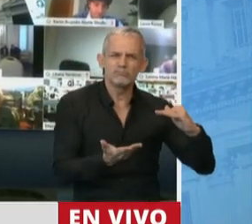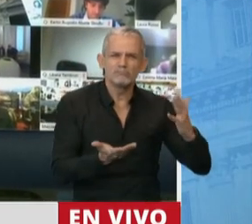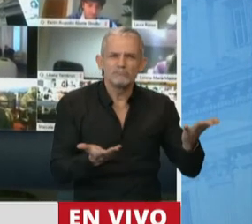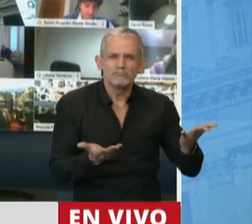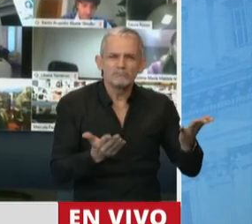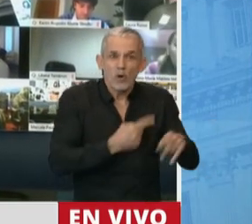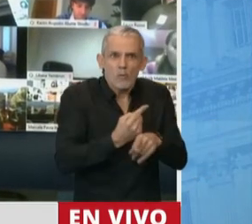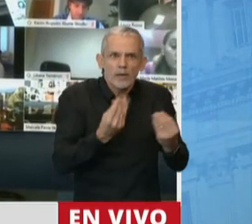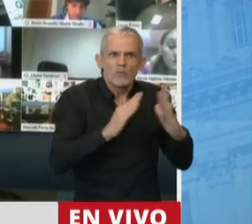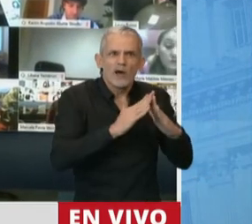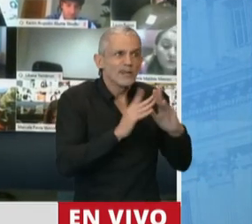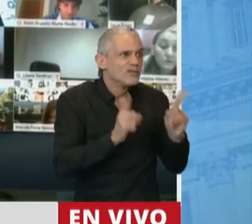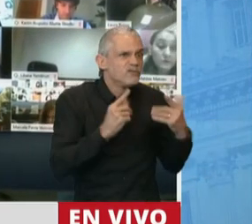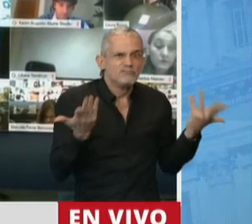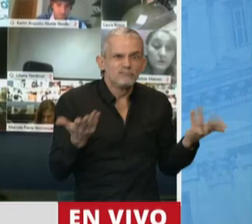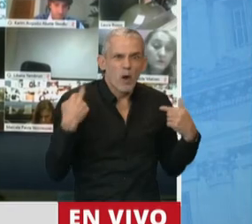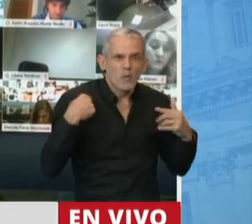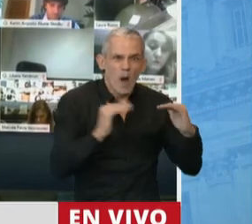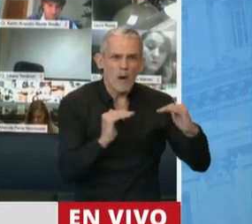redondeando. Sí, señor.